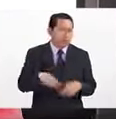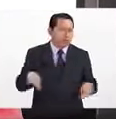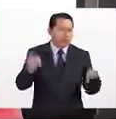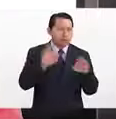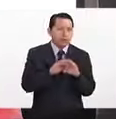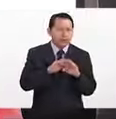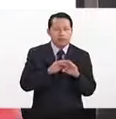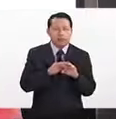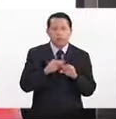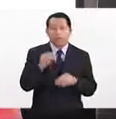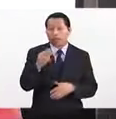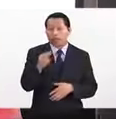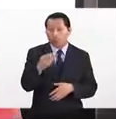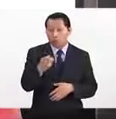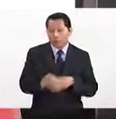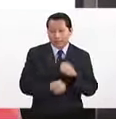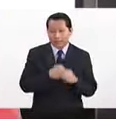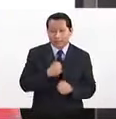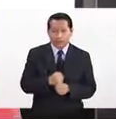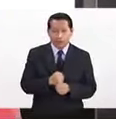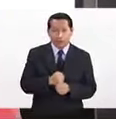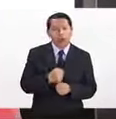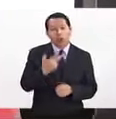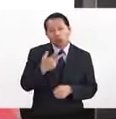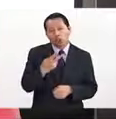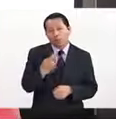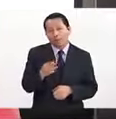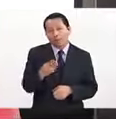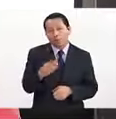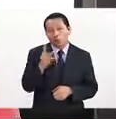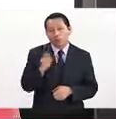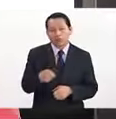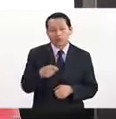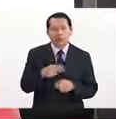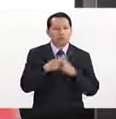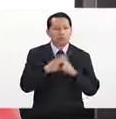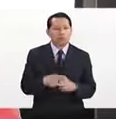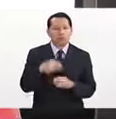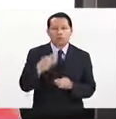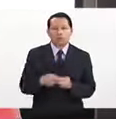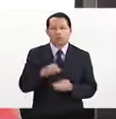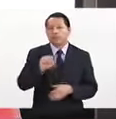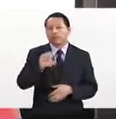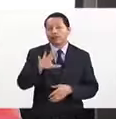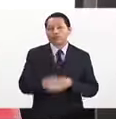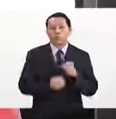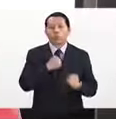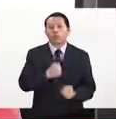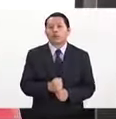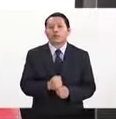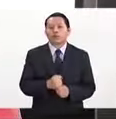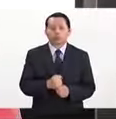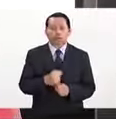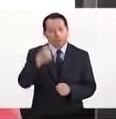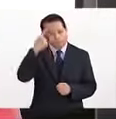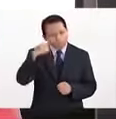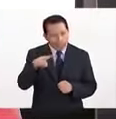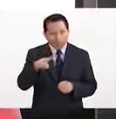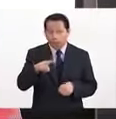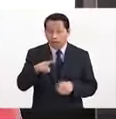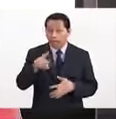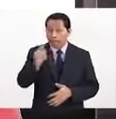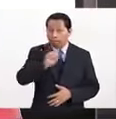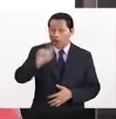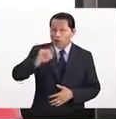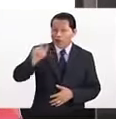En mayo de este año, el 8 de mayo, cumplimos 65 años en formar profesionales de